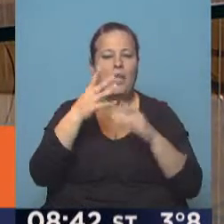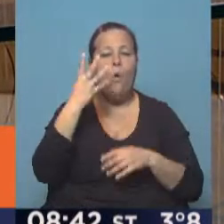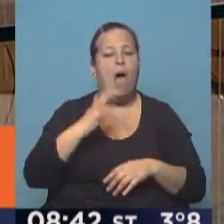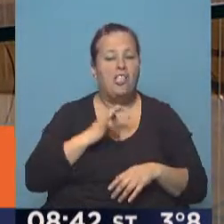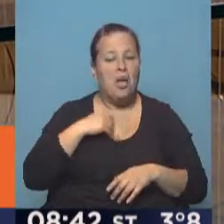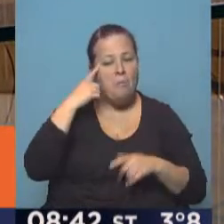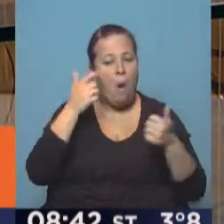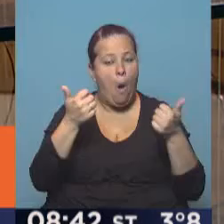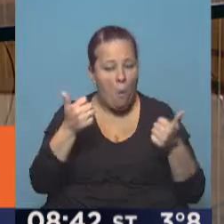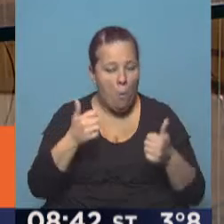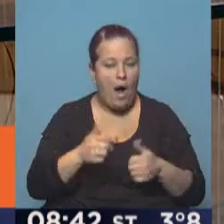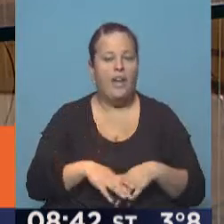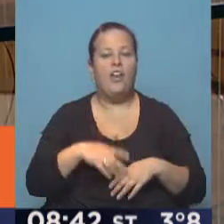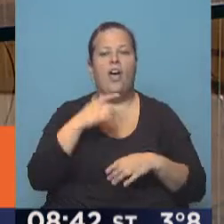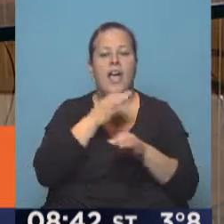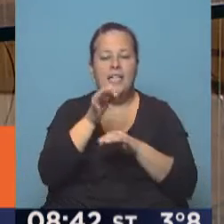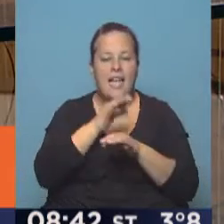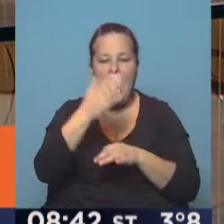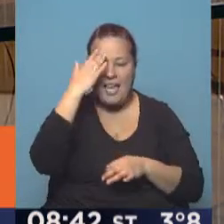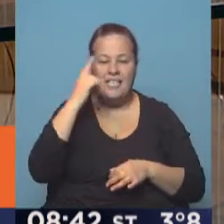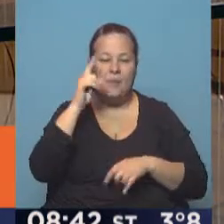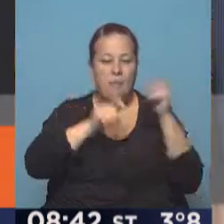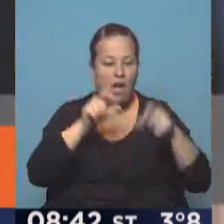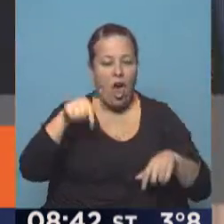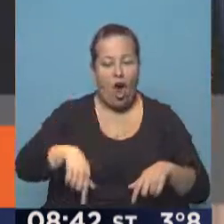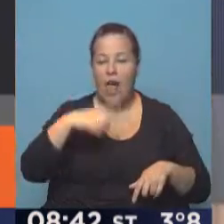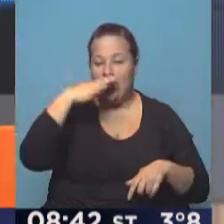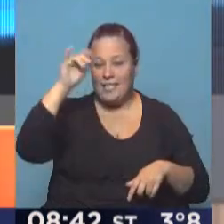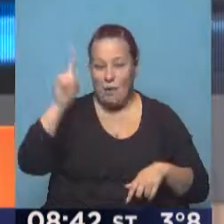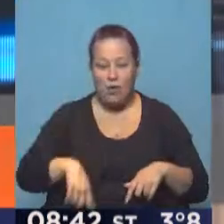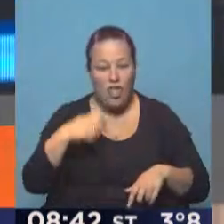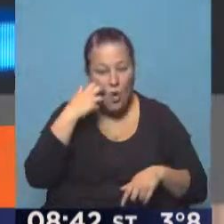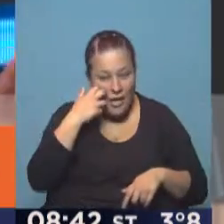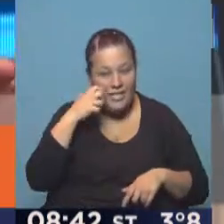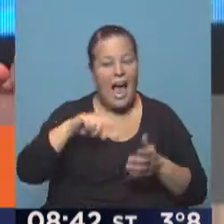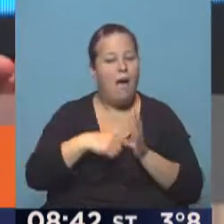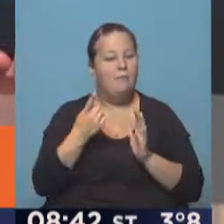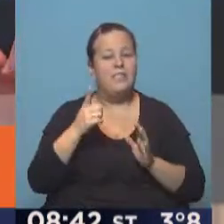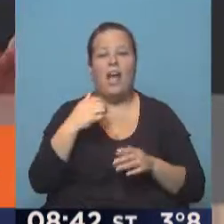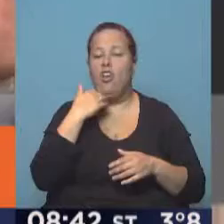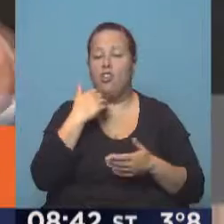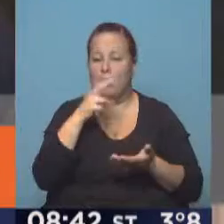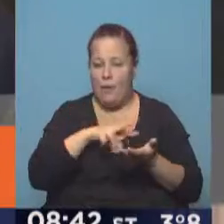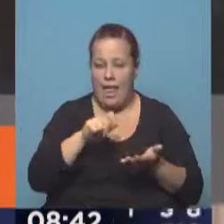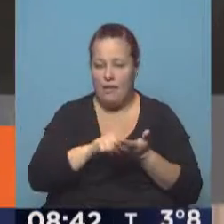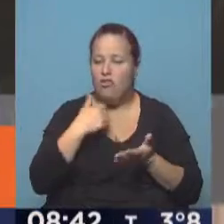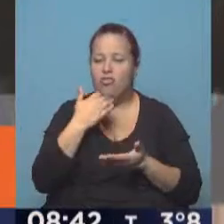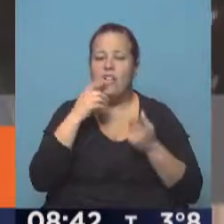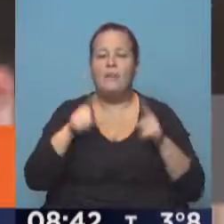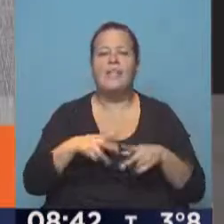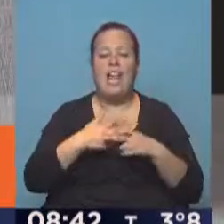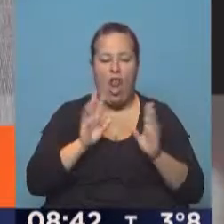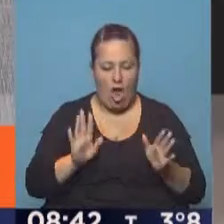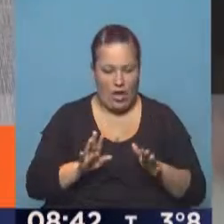pensamos que era muy bueno, donde alfabetizamos 15.000 personas y hoy el 70% de nuestros viejos en la ciudad no están alfabetizados, no conocen la